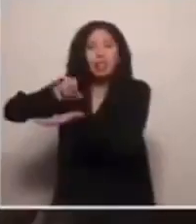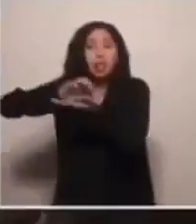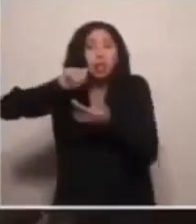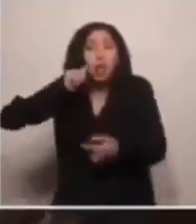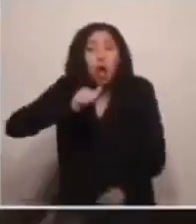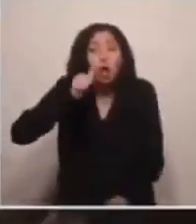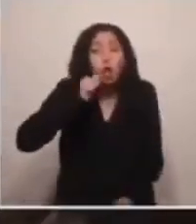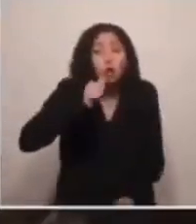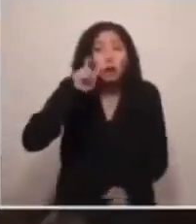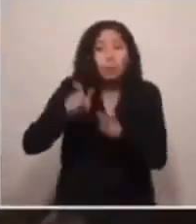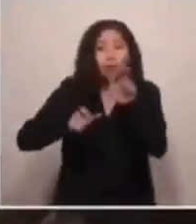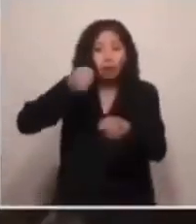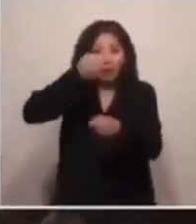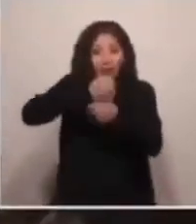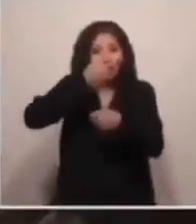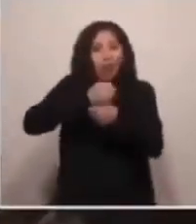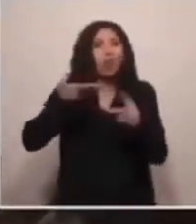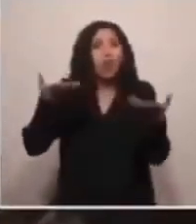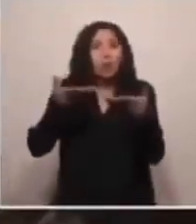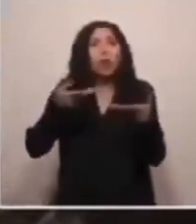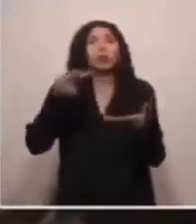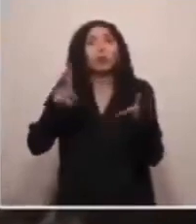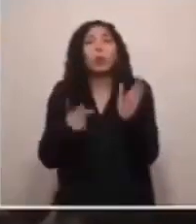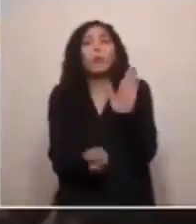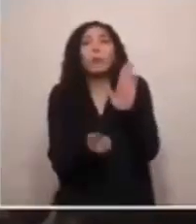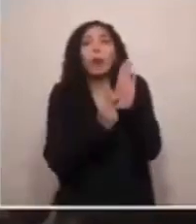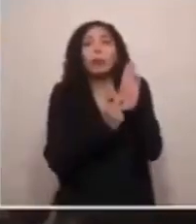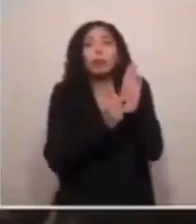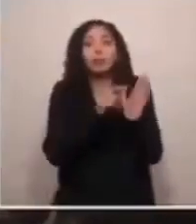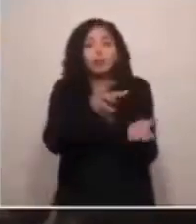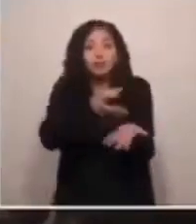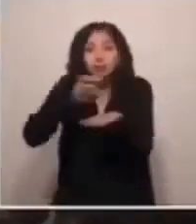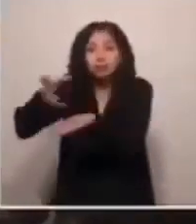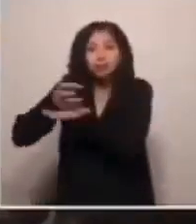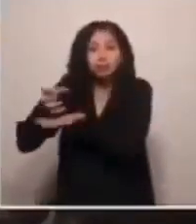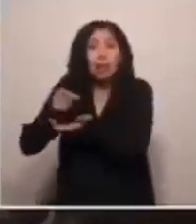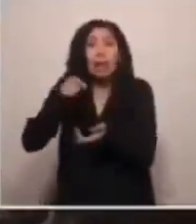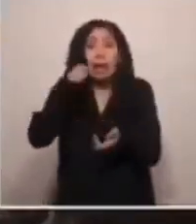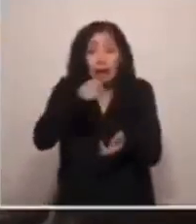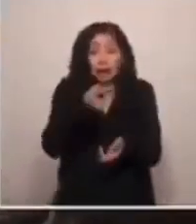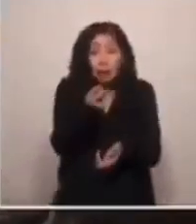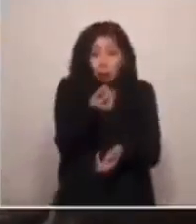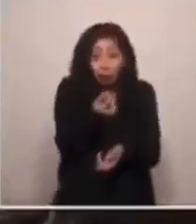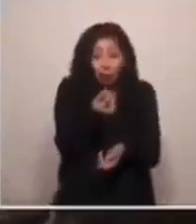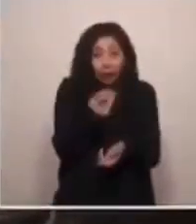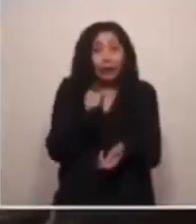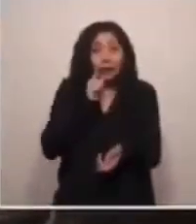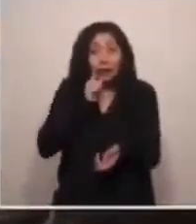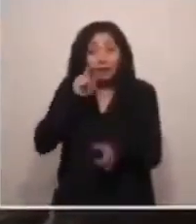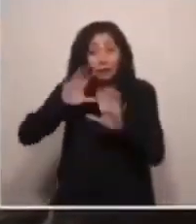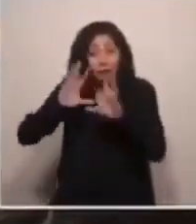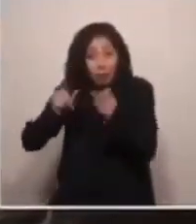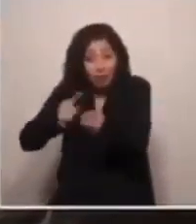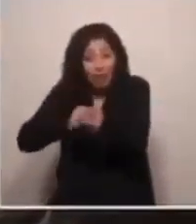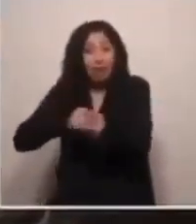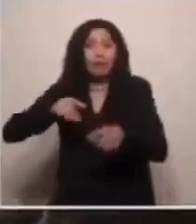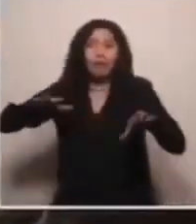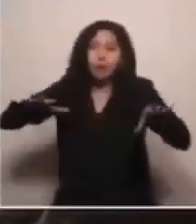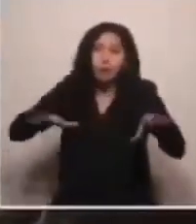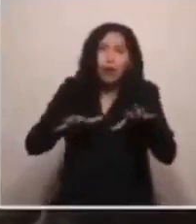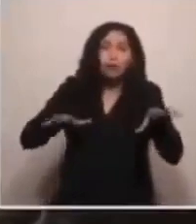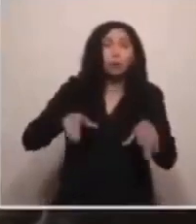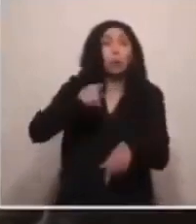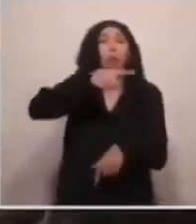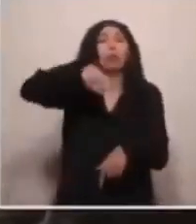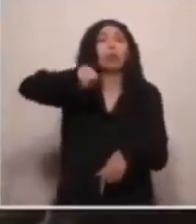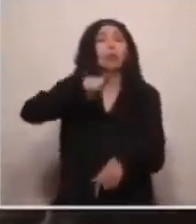Chile a través de sus impuestos. Esa miserable suma que la entregan las familias de esfuerzo para que ustedes hasta el momento se estén dando